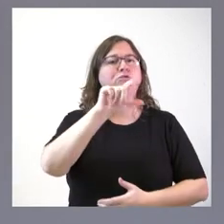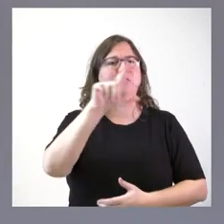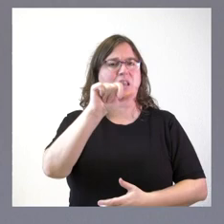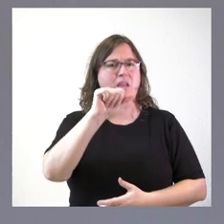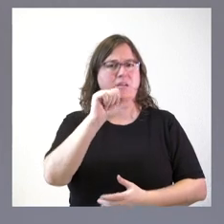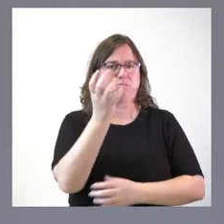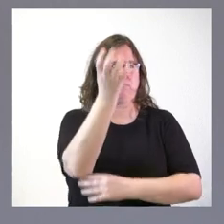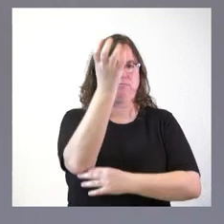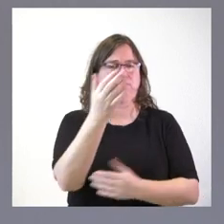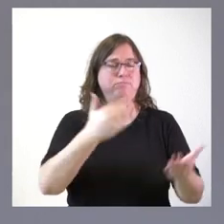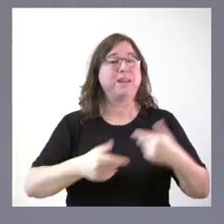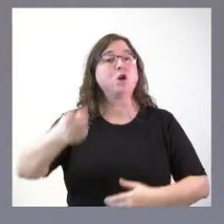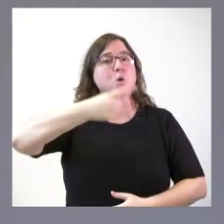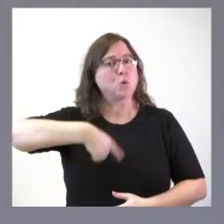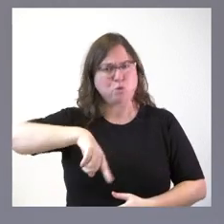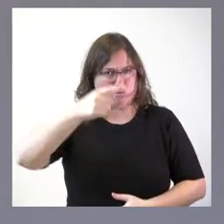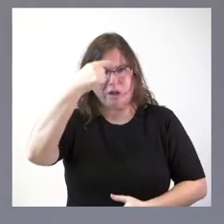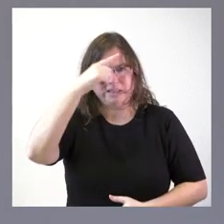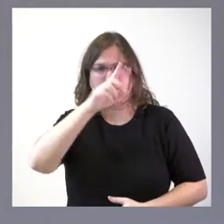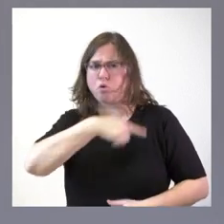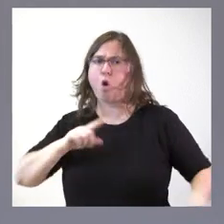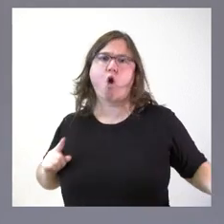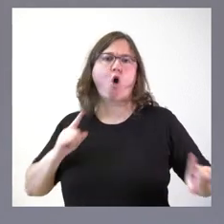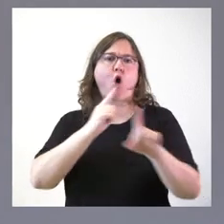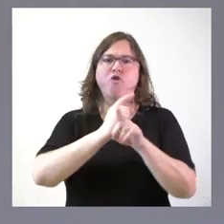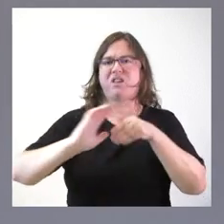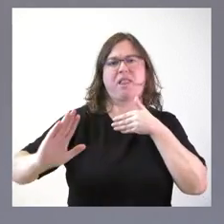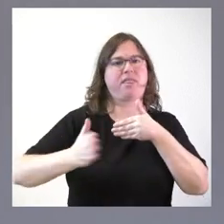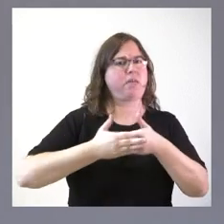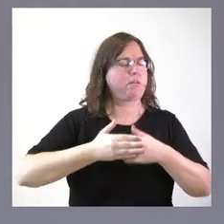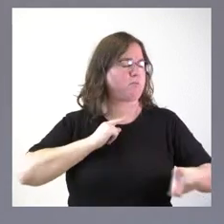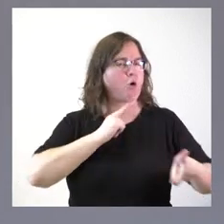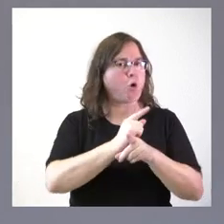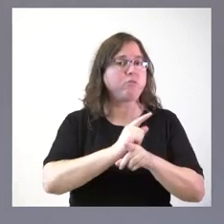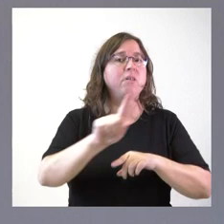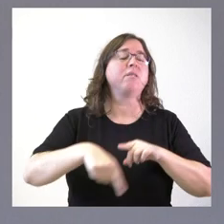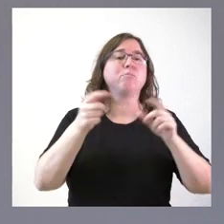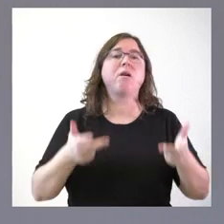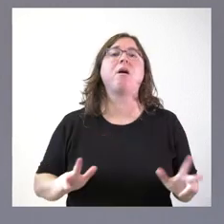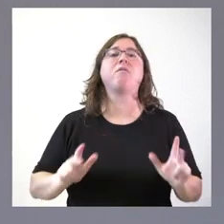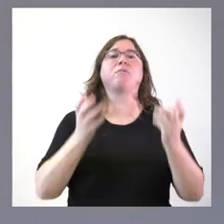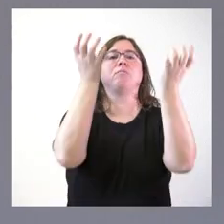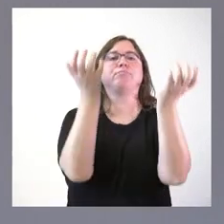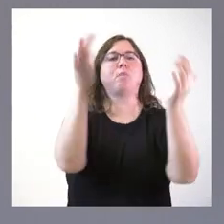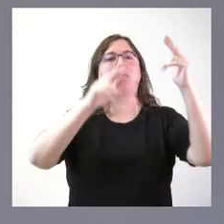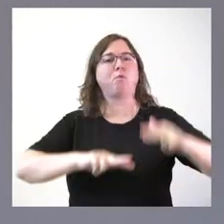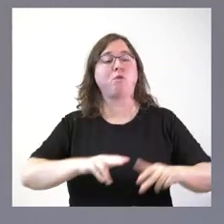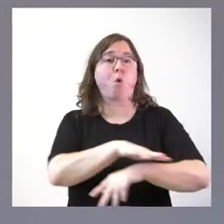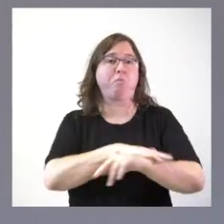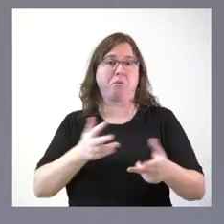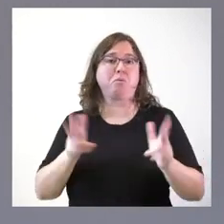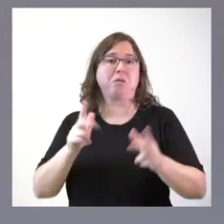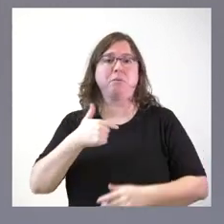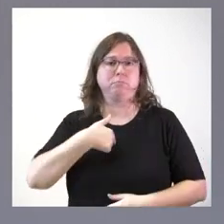saben que estuvimos radicalmente en contra del cierre de la central y posterior autorización de demolición por parte del Gobierno. Nos